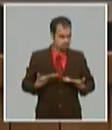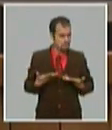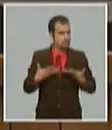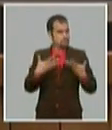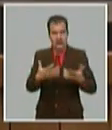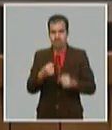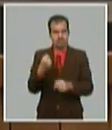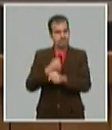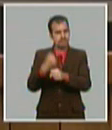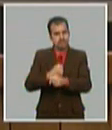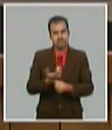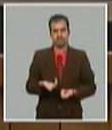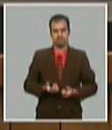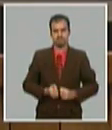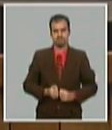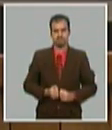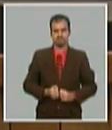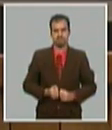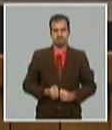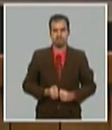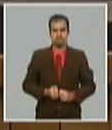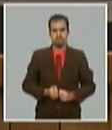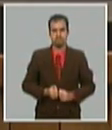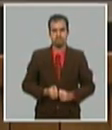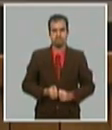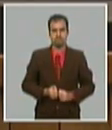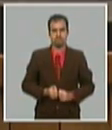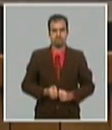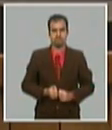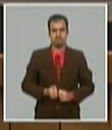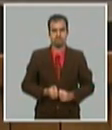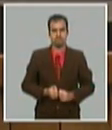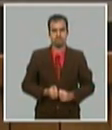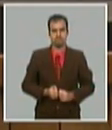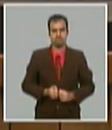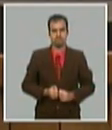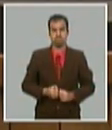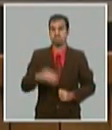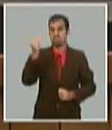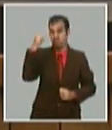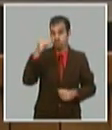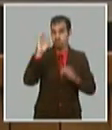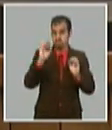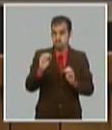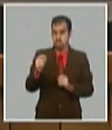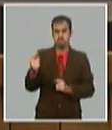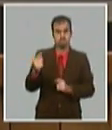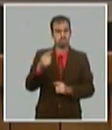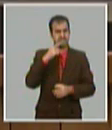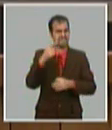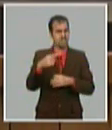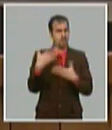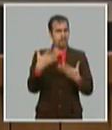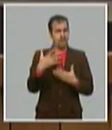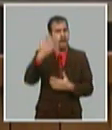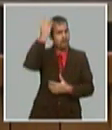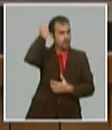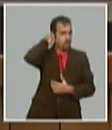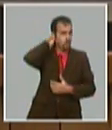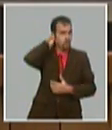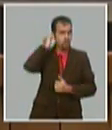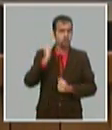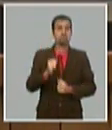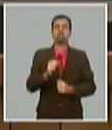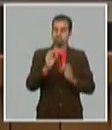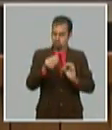trabajo creador haciendo patente como nos ha expresado nuestro general de ejército Raúl Castro que si